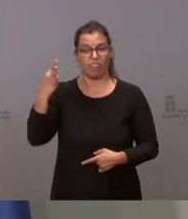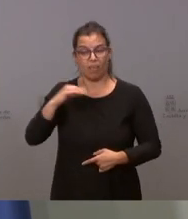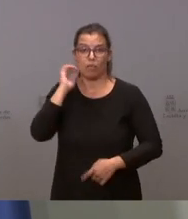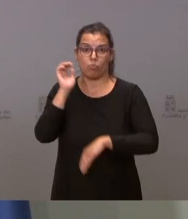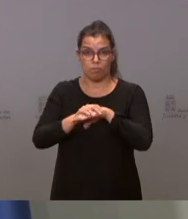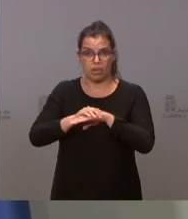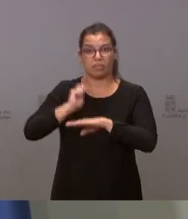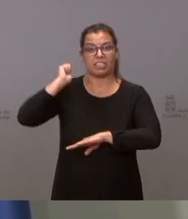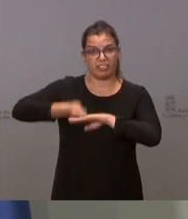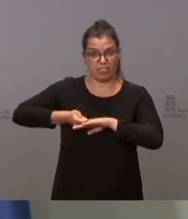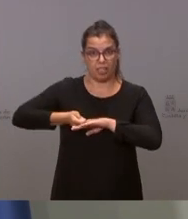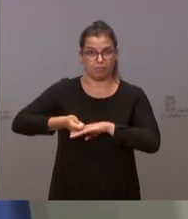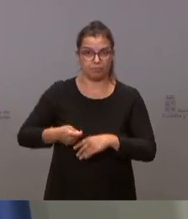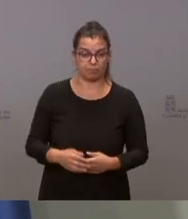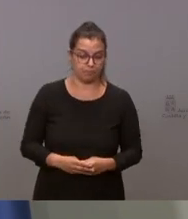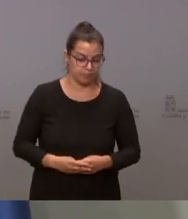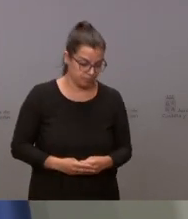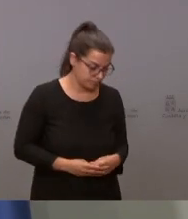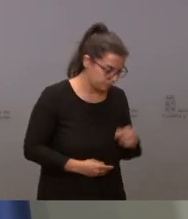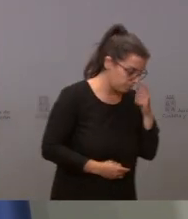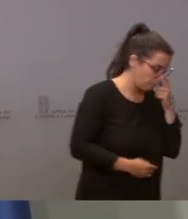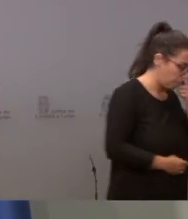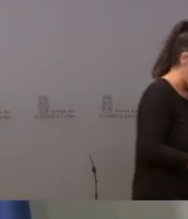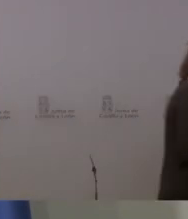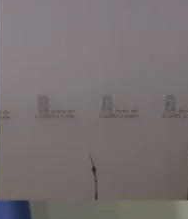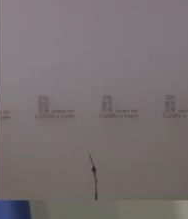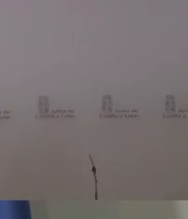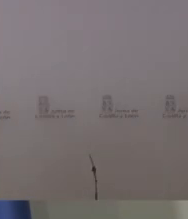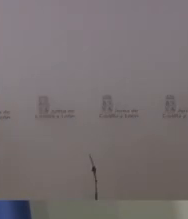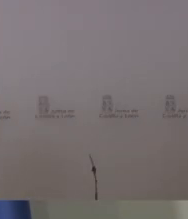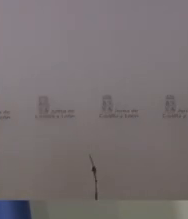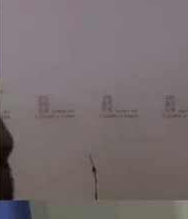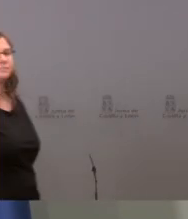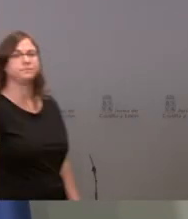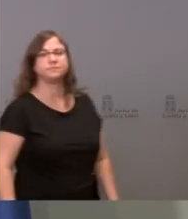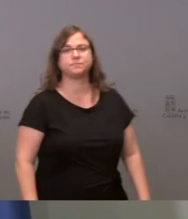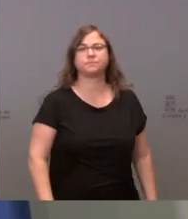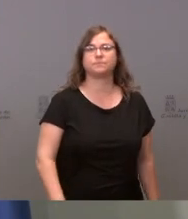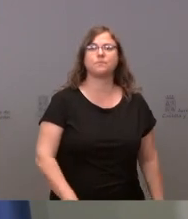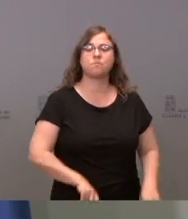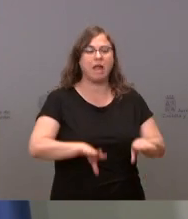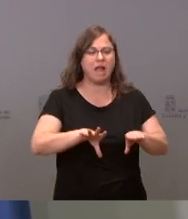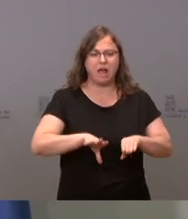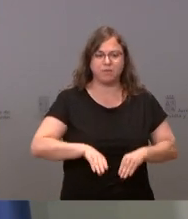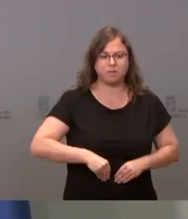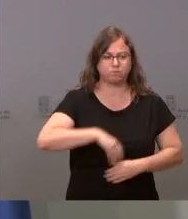de la sentencia. Y es completamente inadmisible retirar los fondos COVID